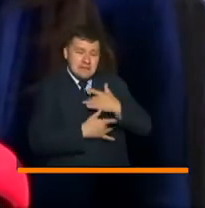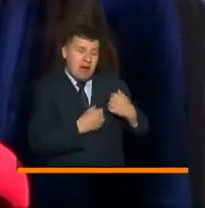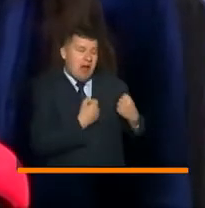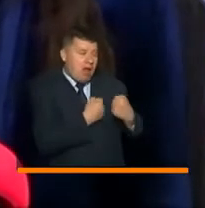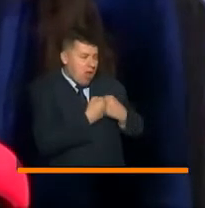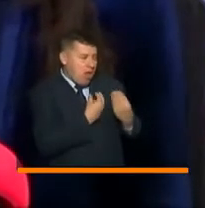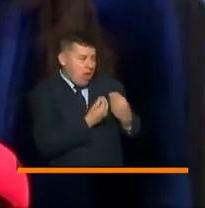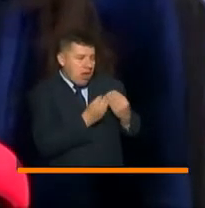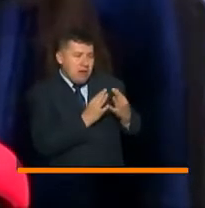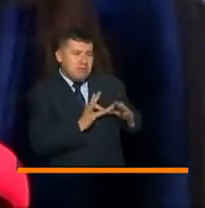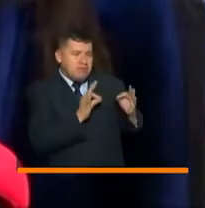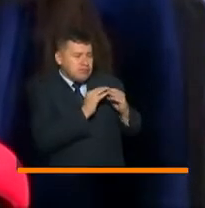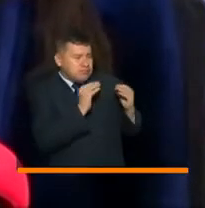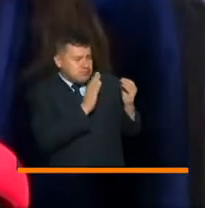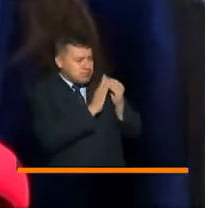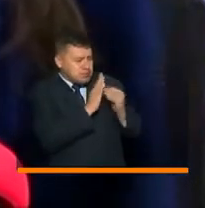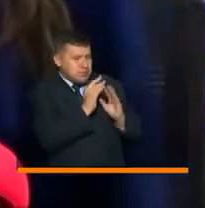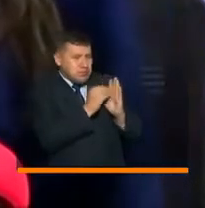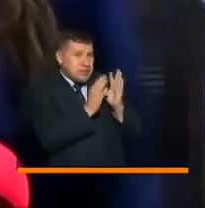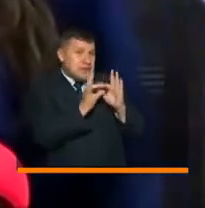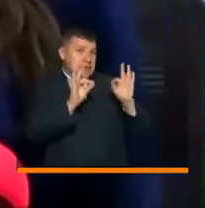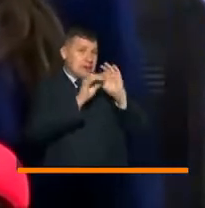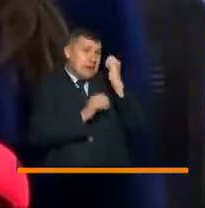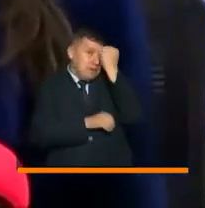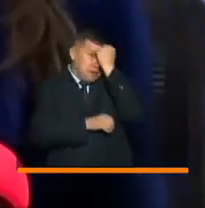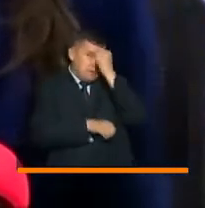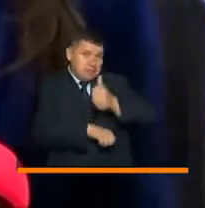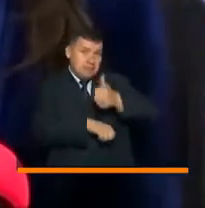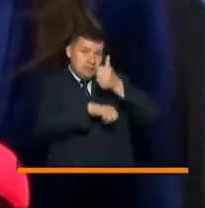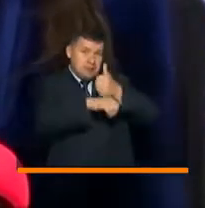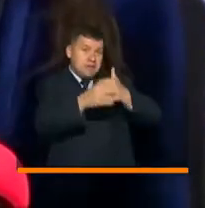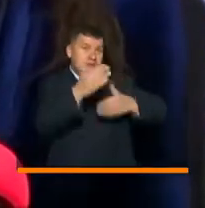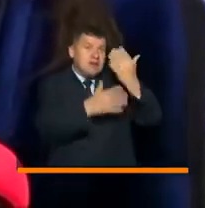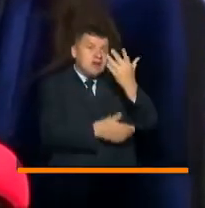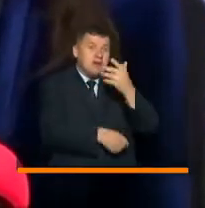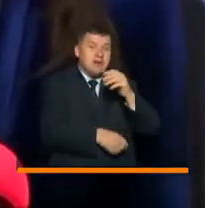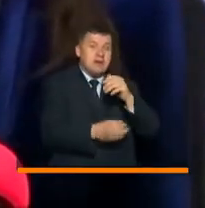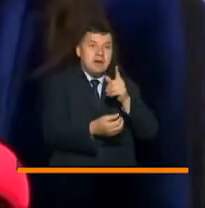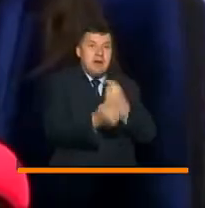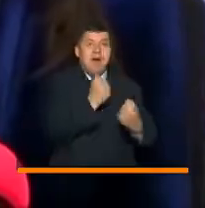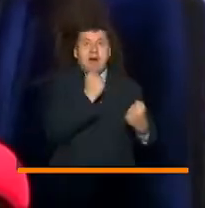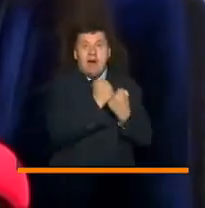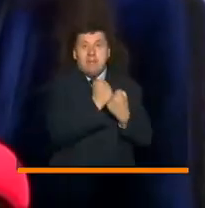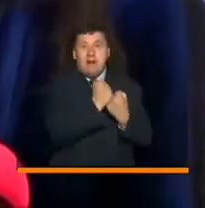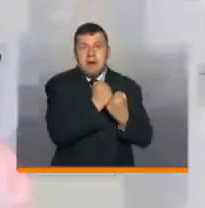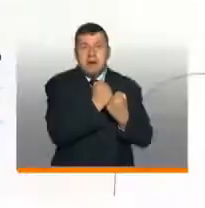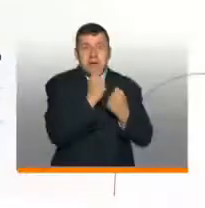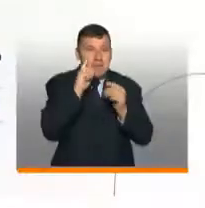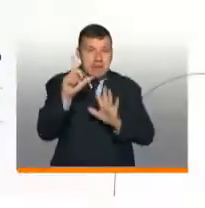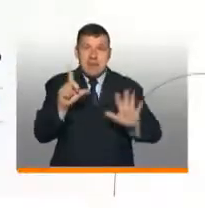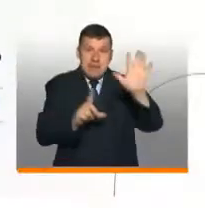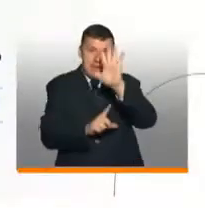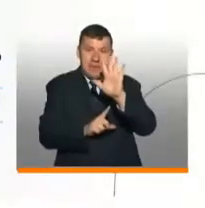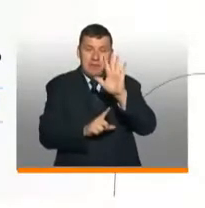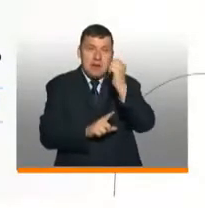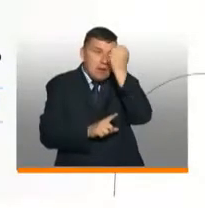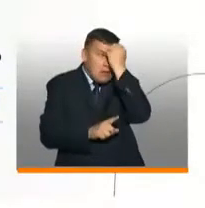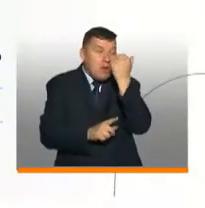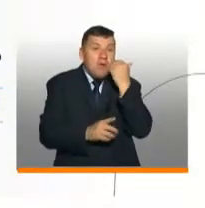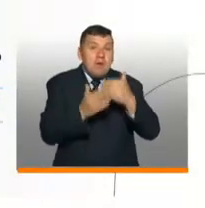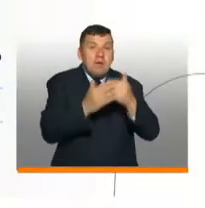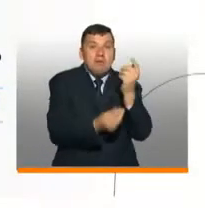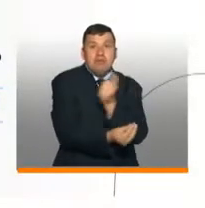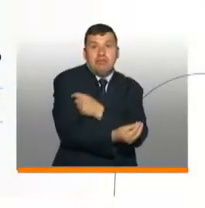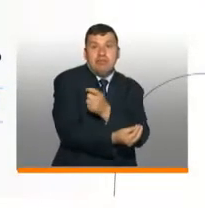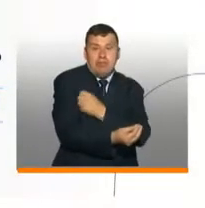para la priorización de los maestros y directivos en la fase de vacunación. Me van a apoyar en estudio con una imagen de apoyo que les deja ver la